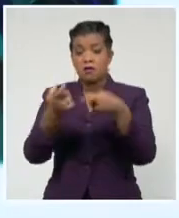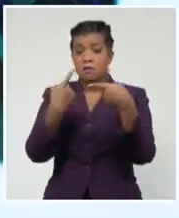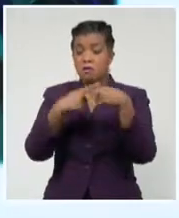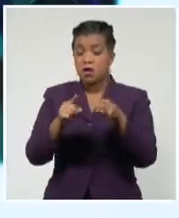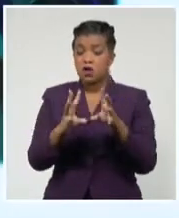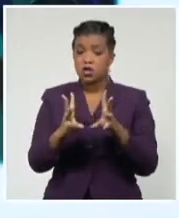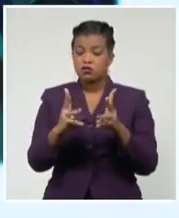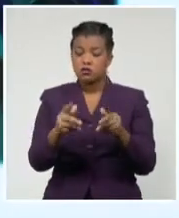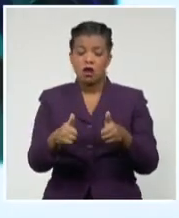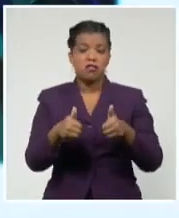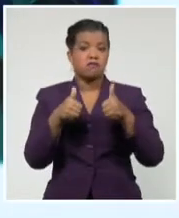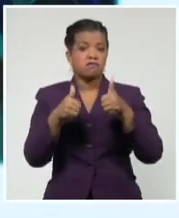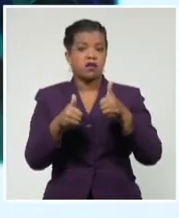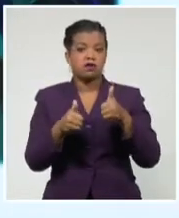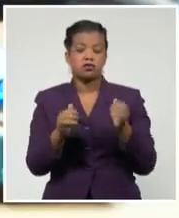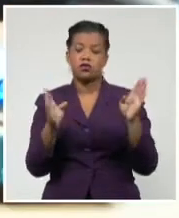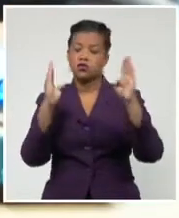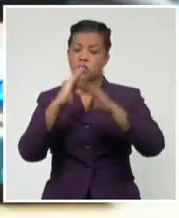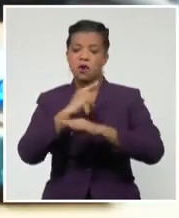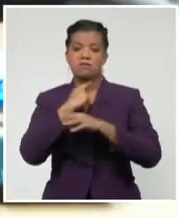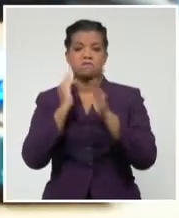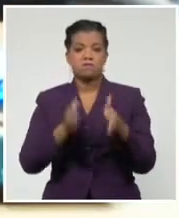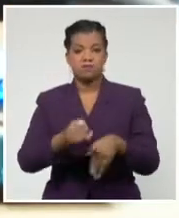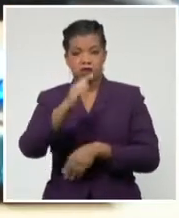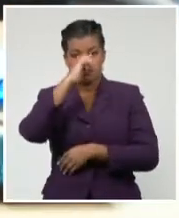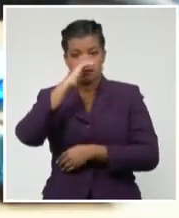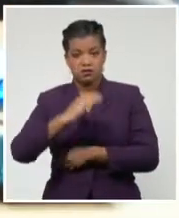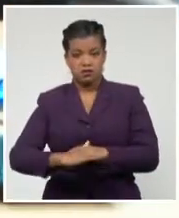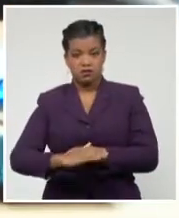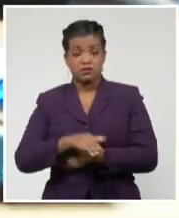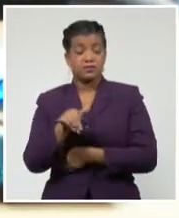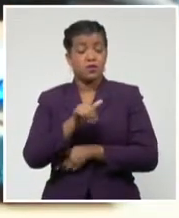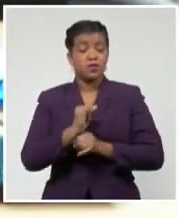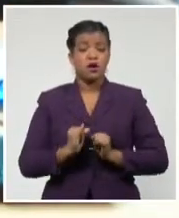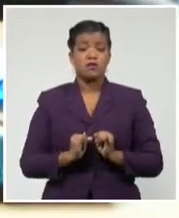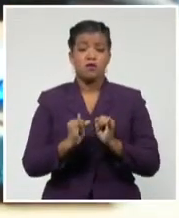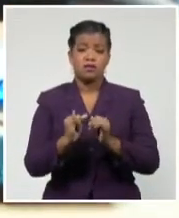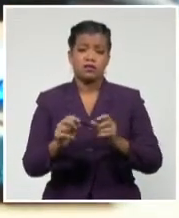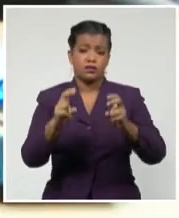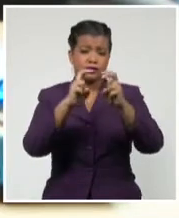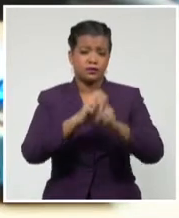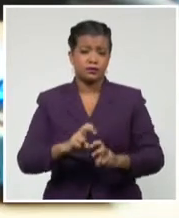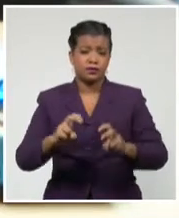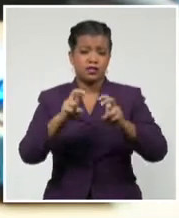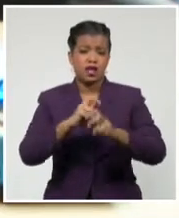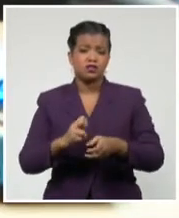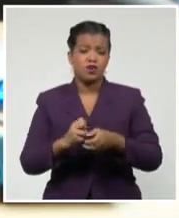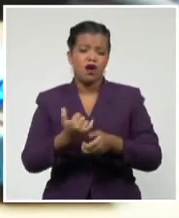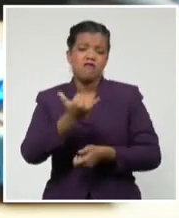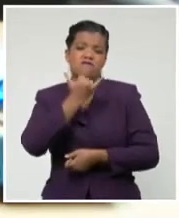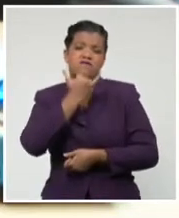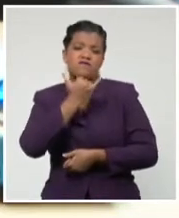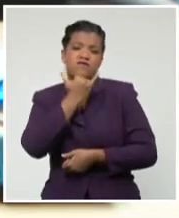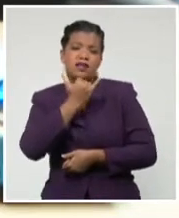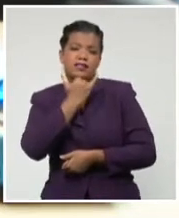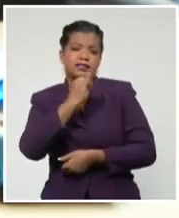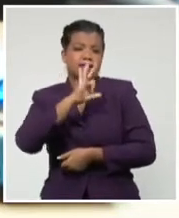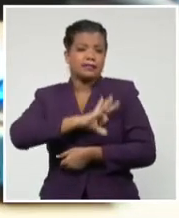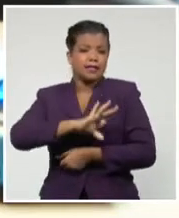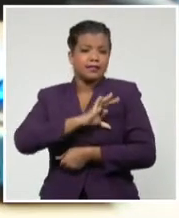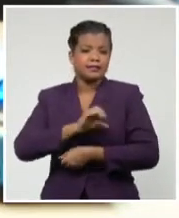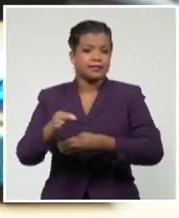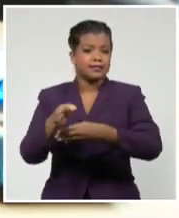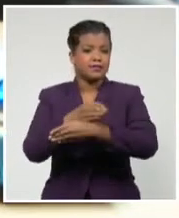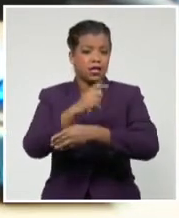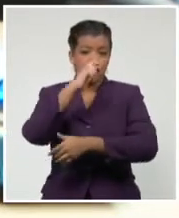radica en que ninguno ha fallecido. También fue presentado un estudio sobre el impacto emocional de la enfermedad en los menores de edad, así